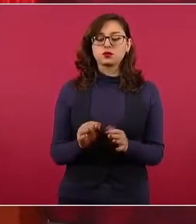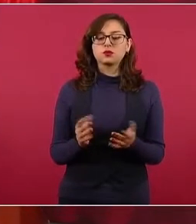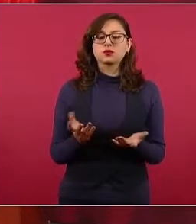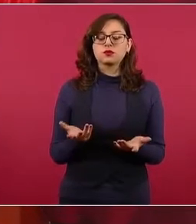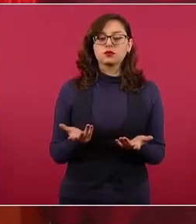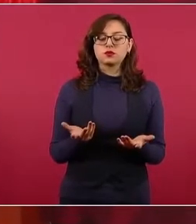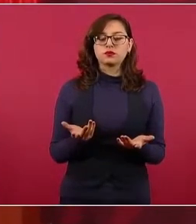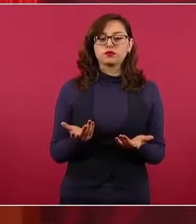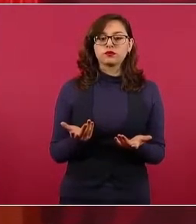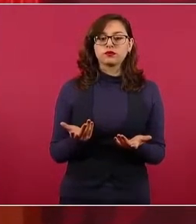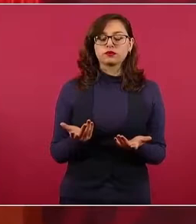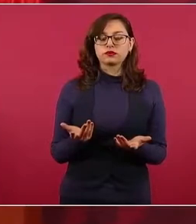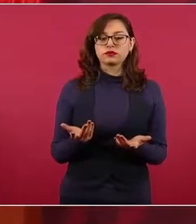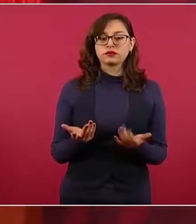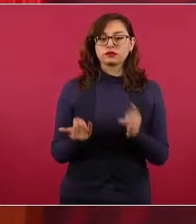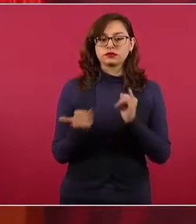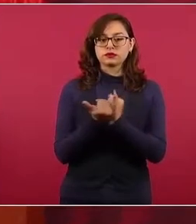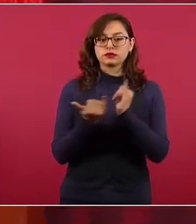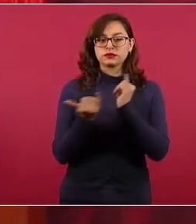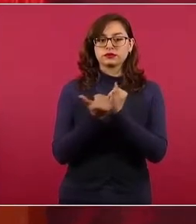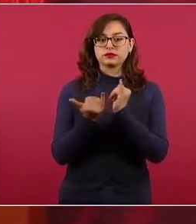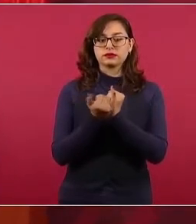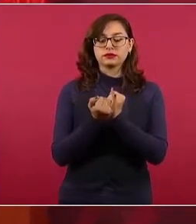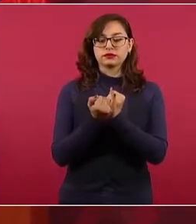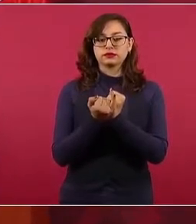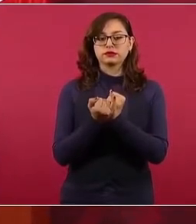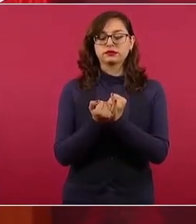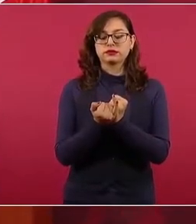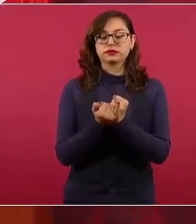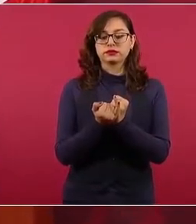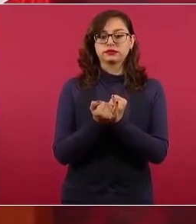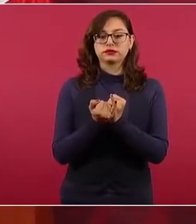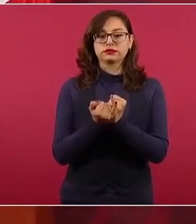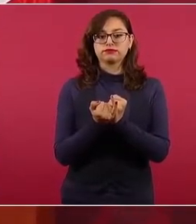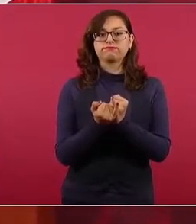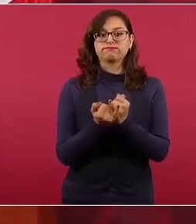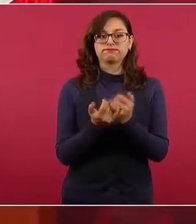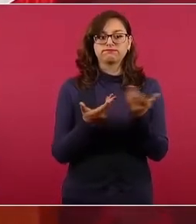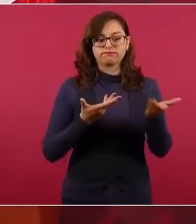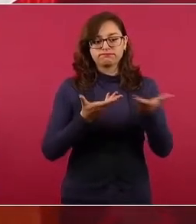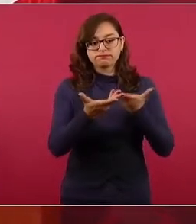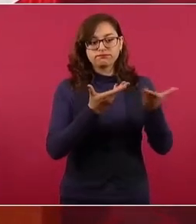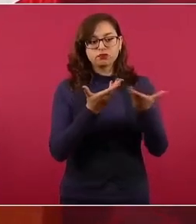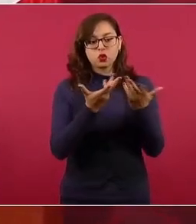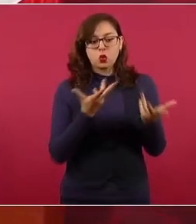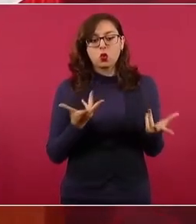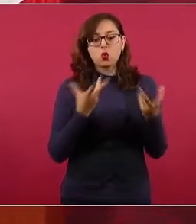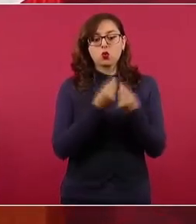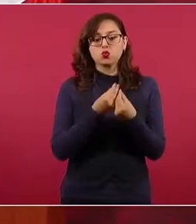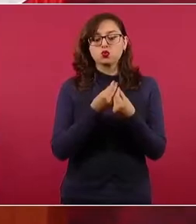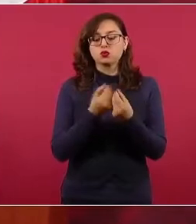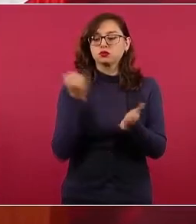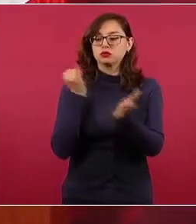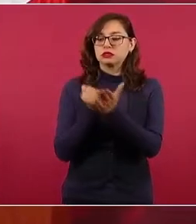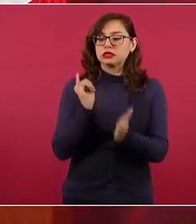que ver con la cooperación para enfrentar el problema inflacionario,